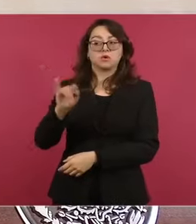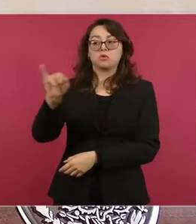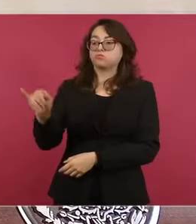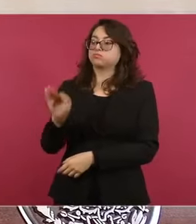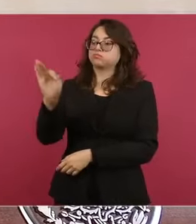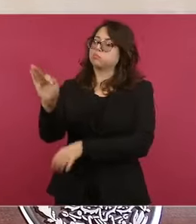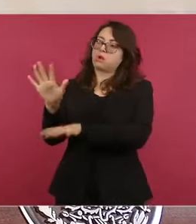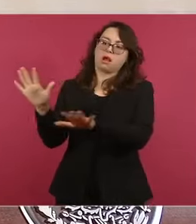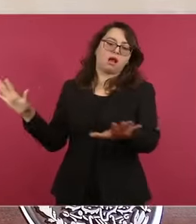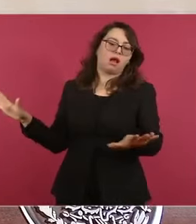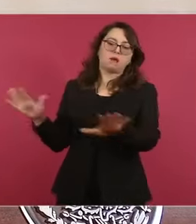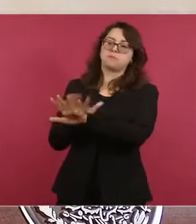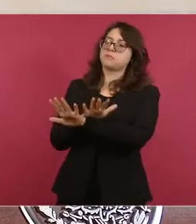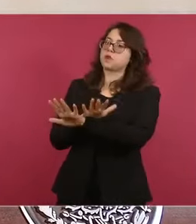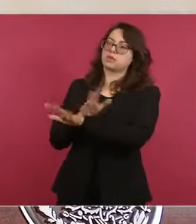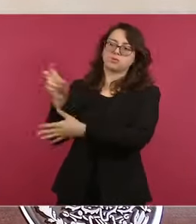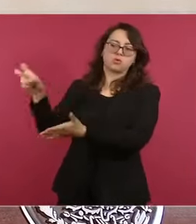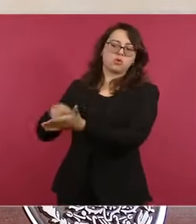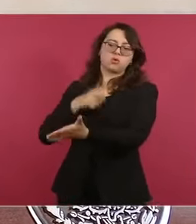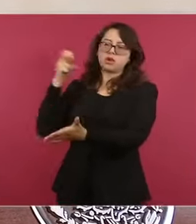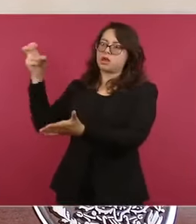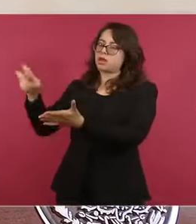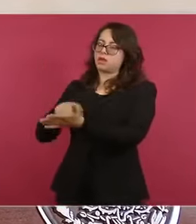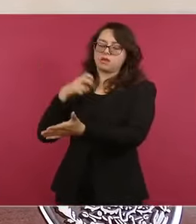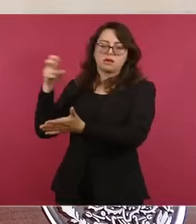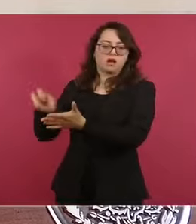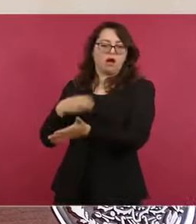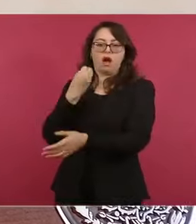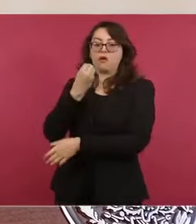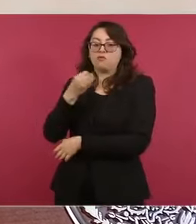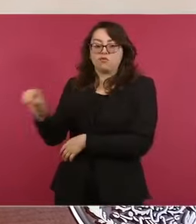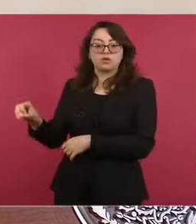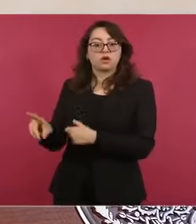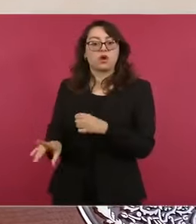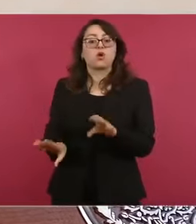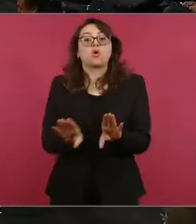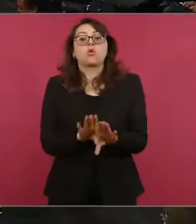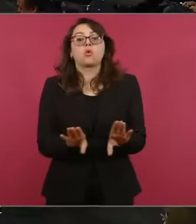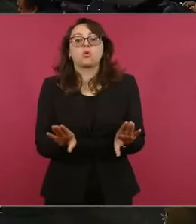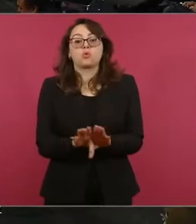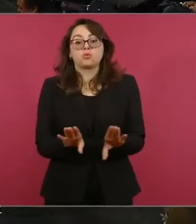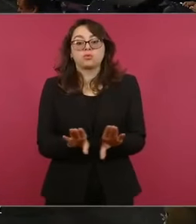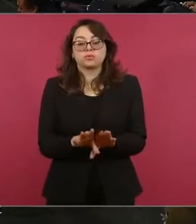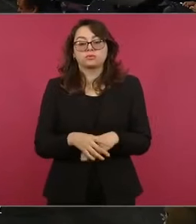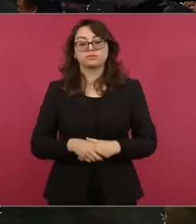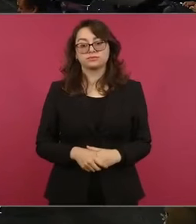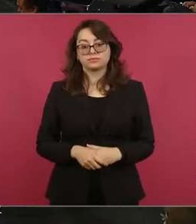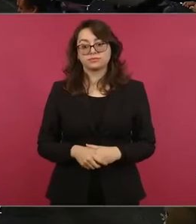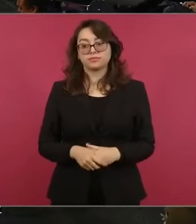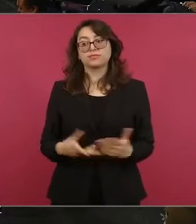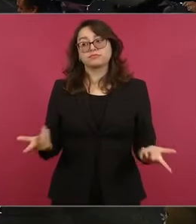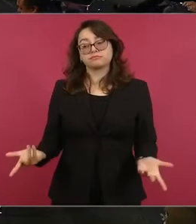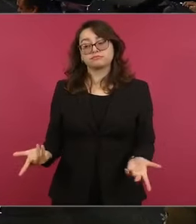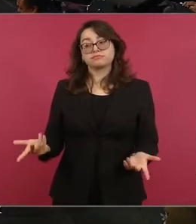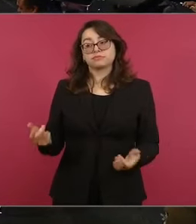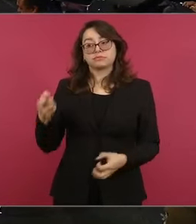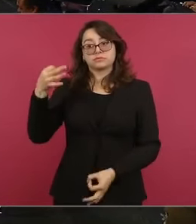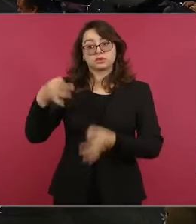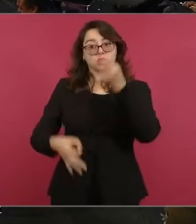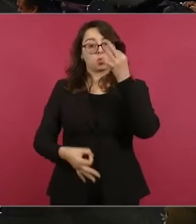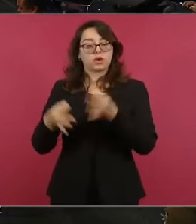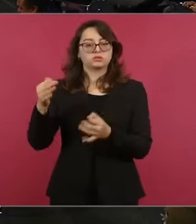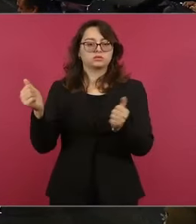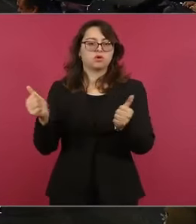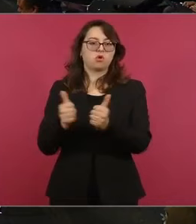y la única forma de enfrentar este problema es eligiendo a los jueces, que el pueblo los